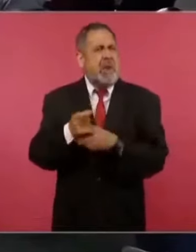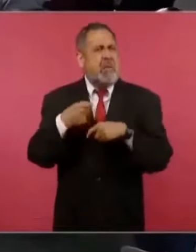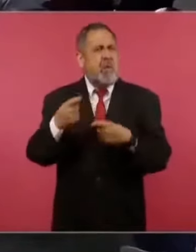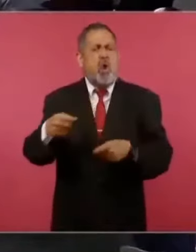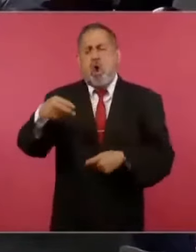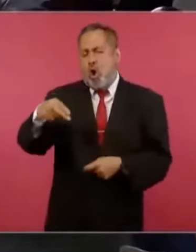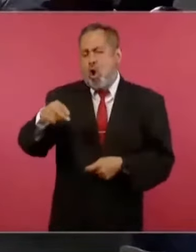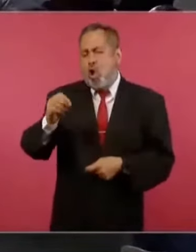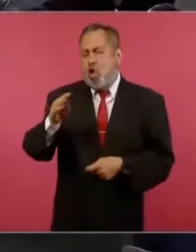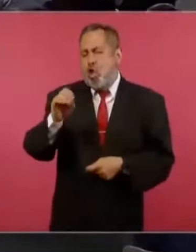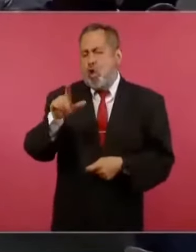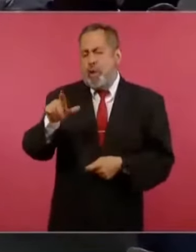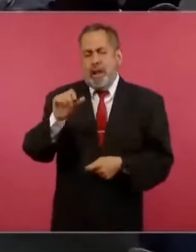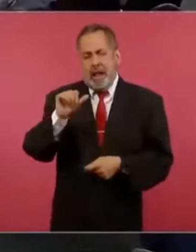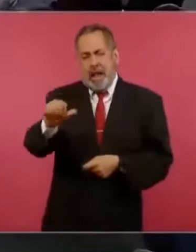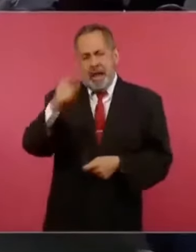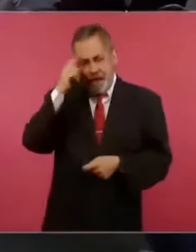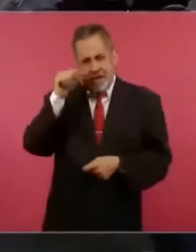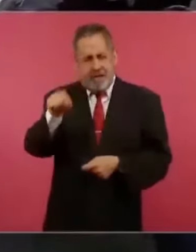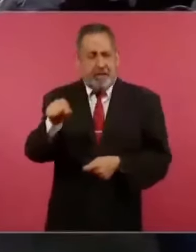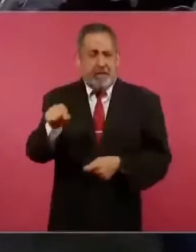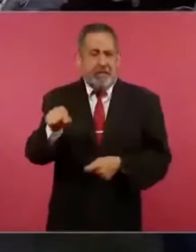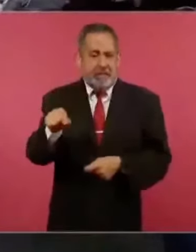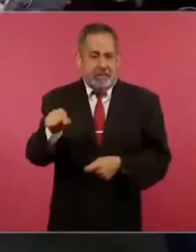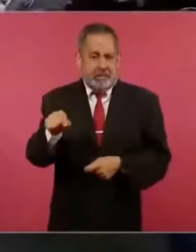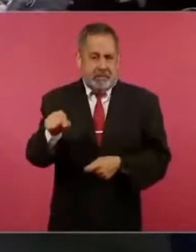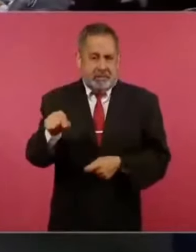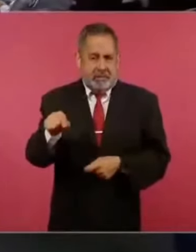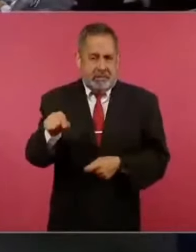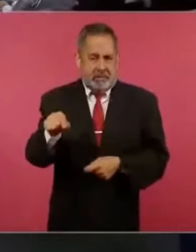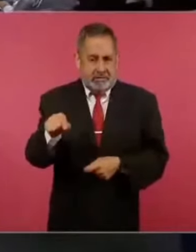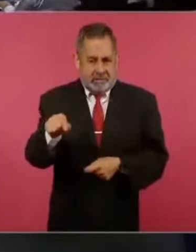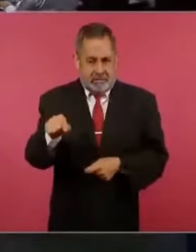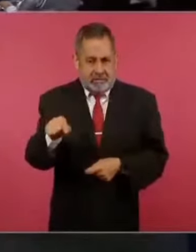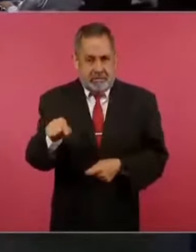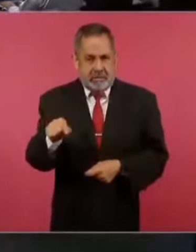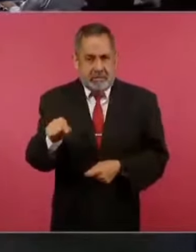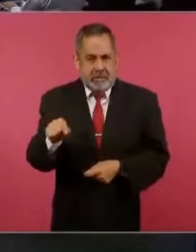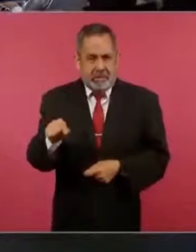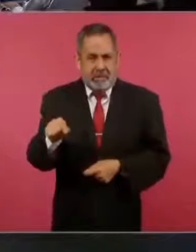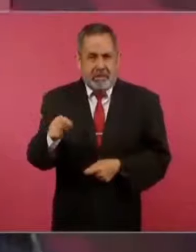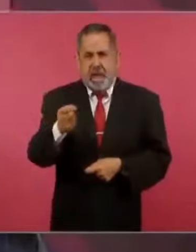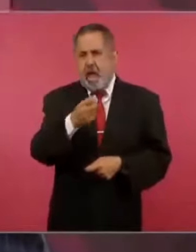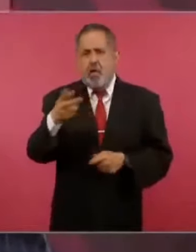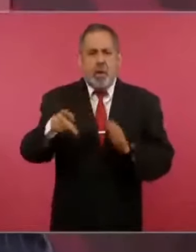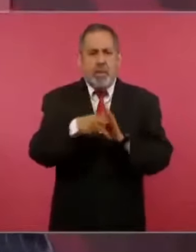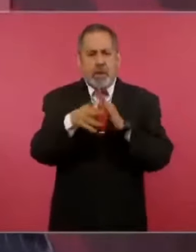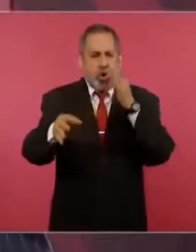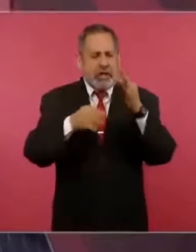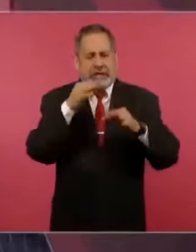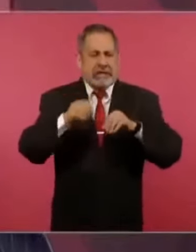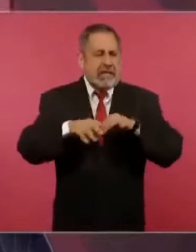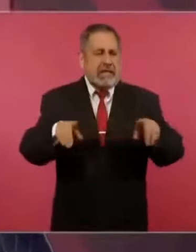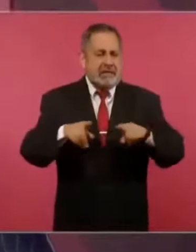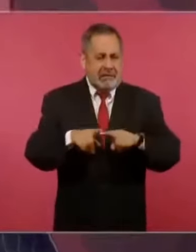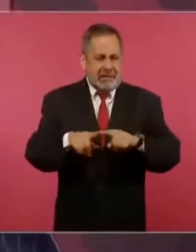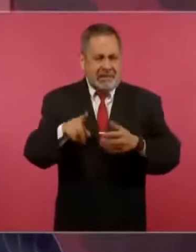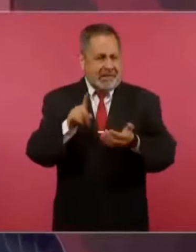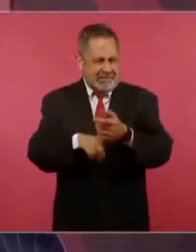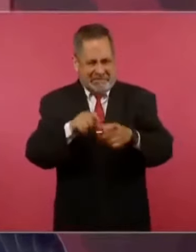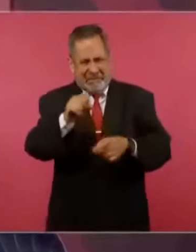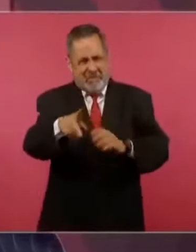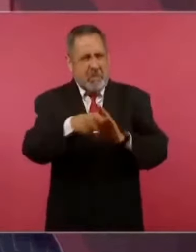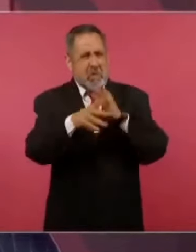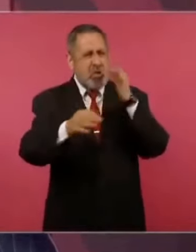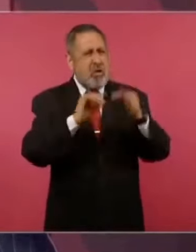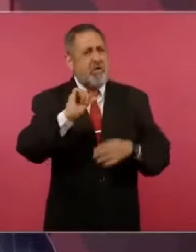a periodistas de estos periódicos